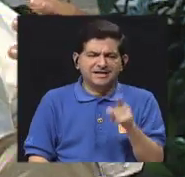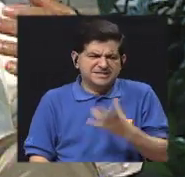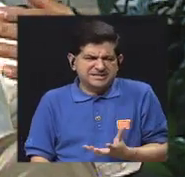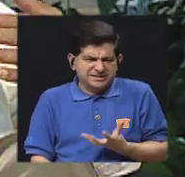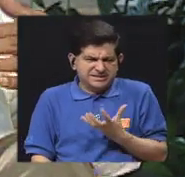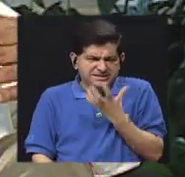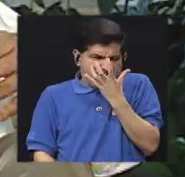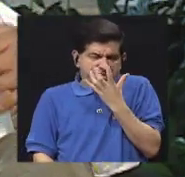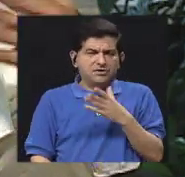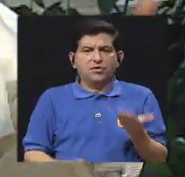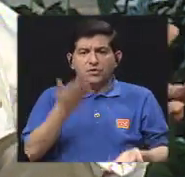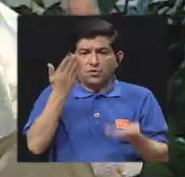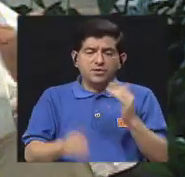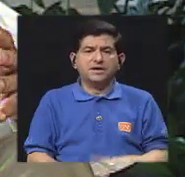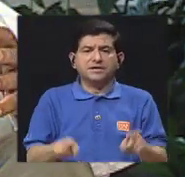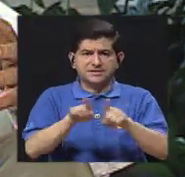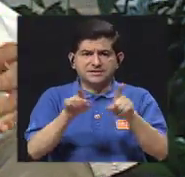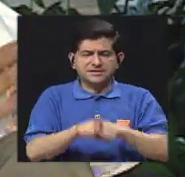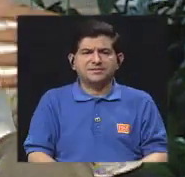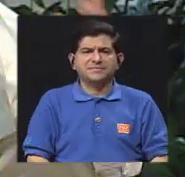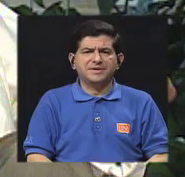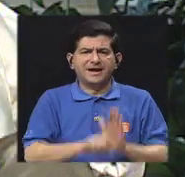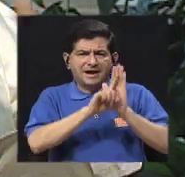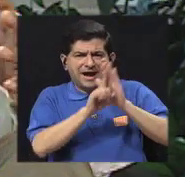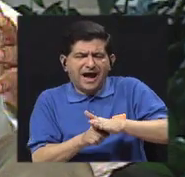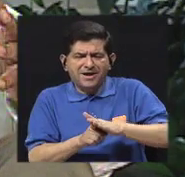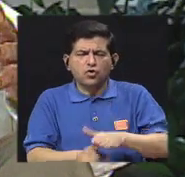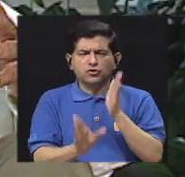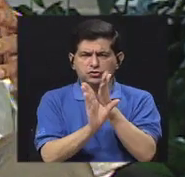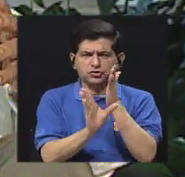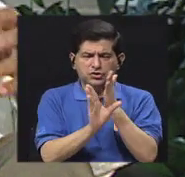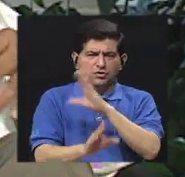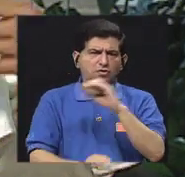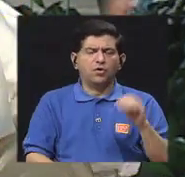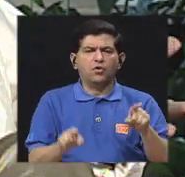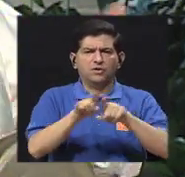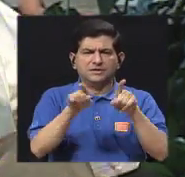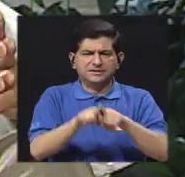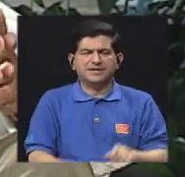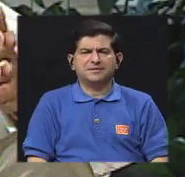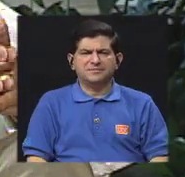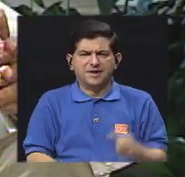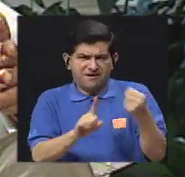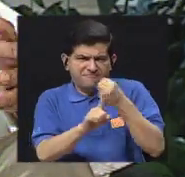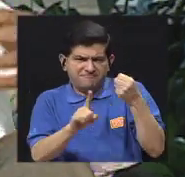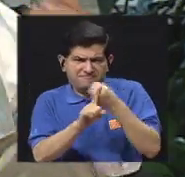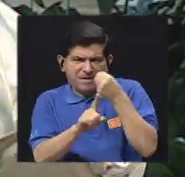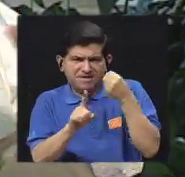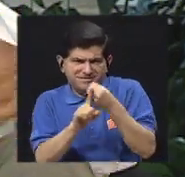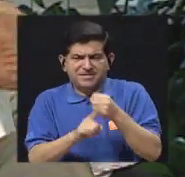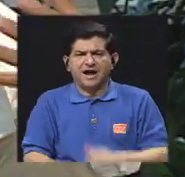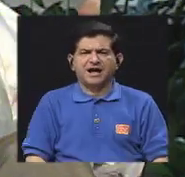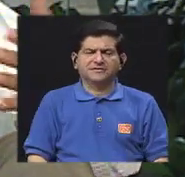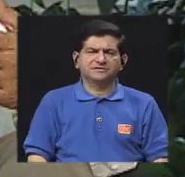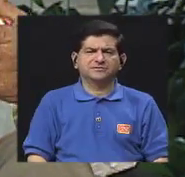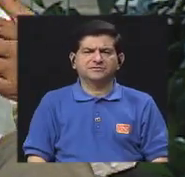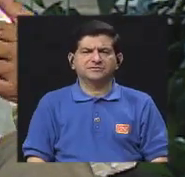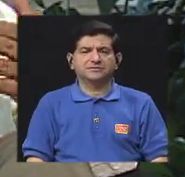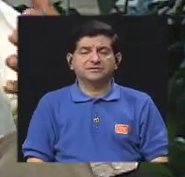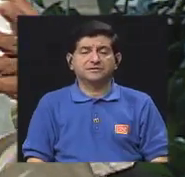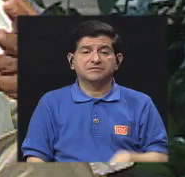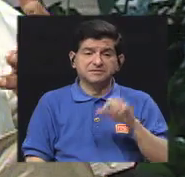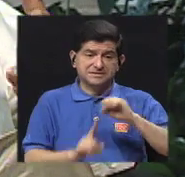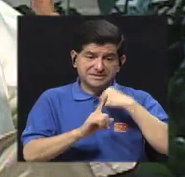irritabilidad y caer en un moving, que es acoso psicológico, o inclusive el bullying, que ya es maltrato, violencia,